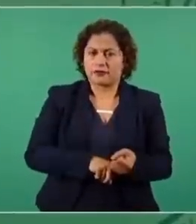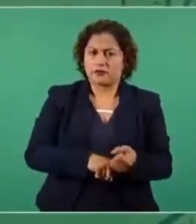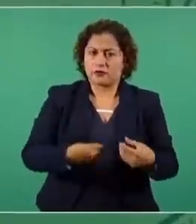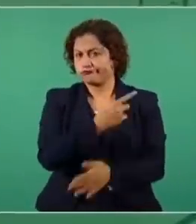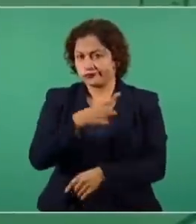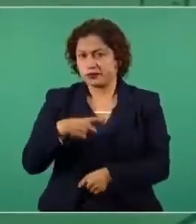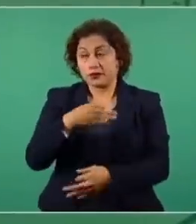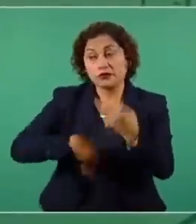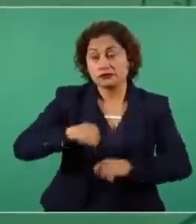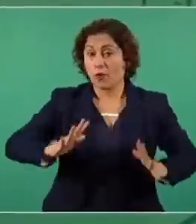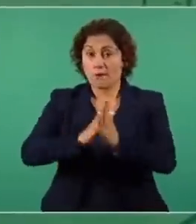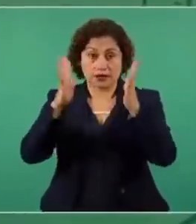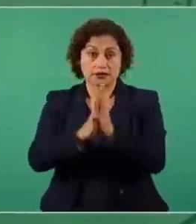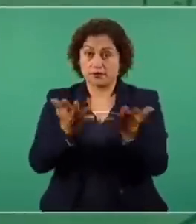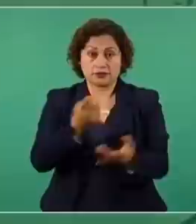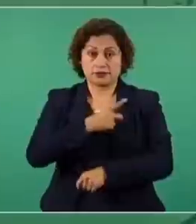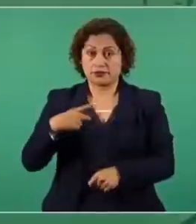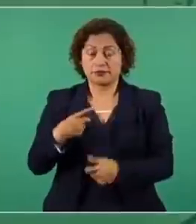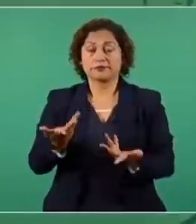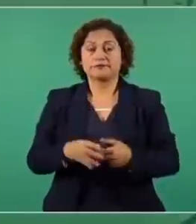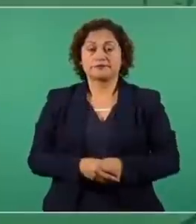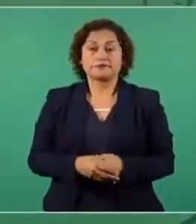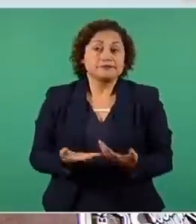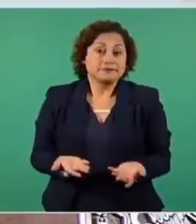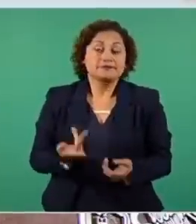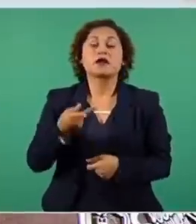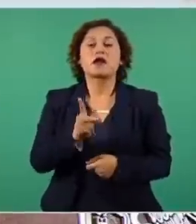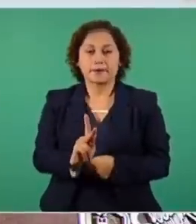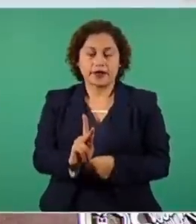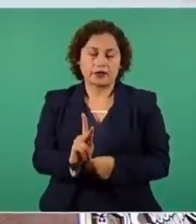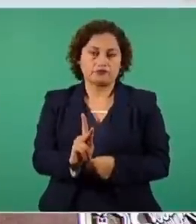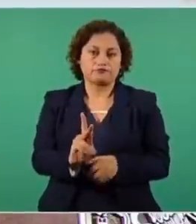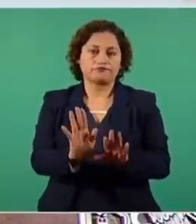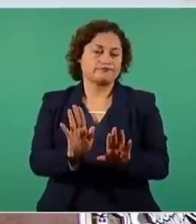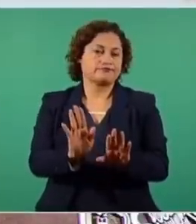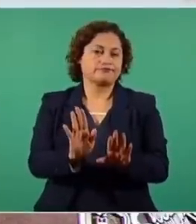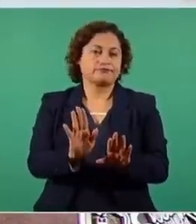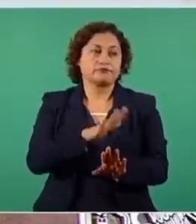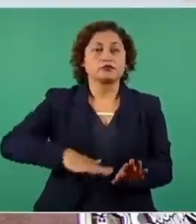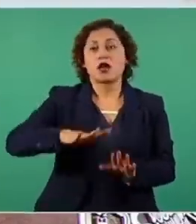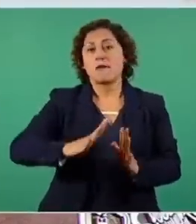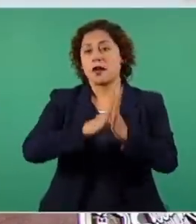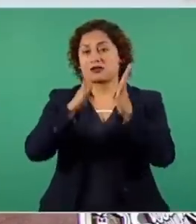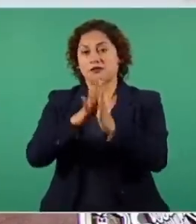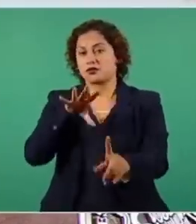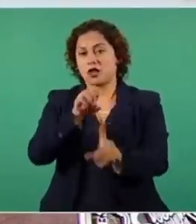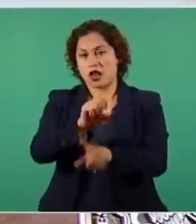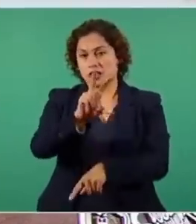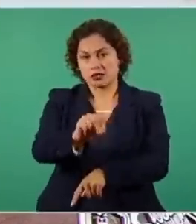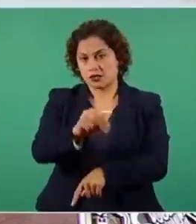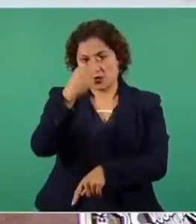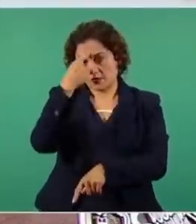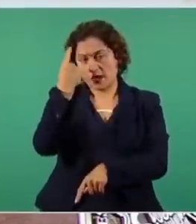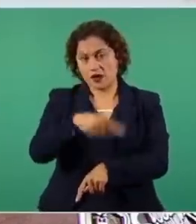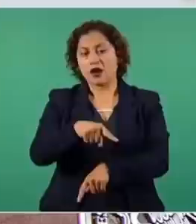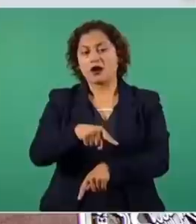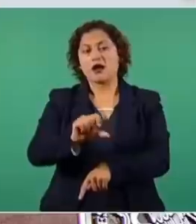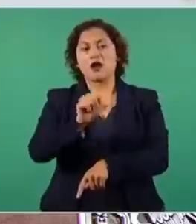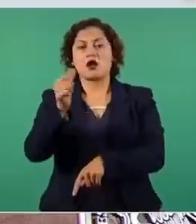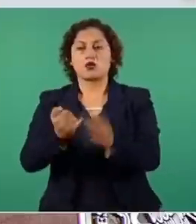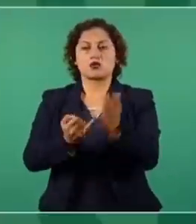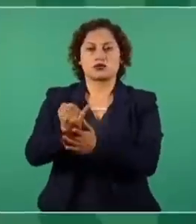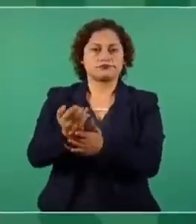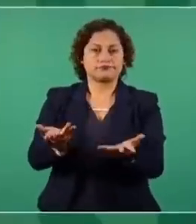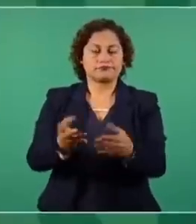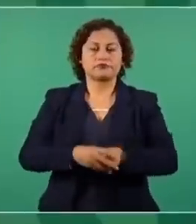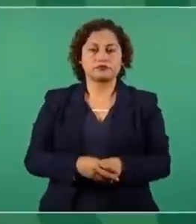la iniciativa. Entonces, eso no significa que como no hubo participación suficiente y no fue vinculatoria, no significa